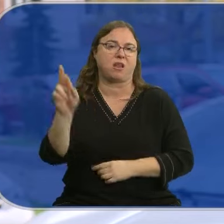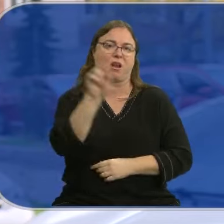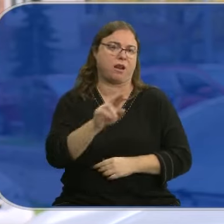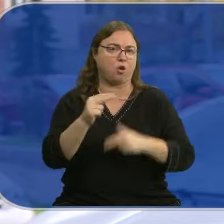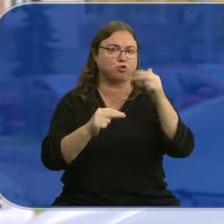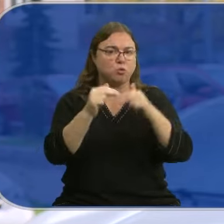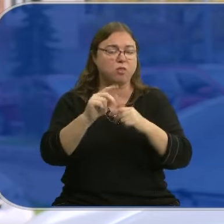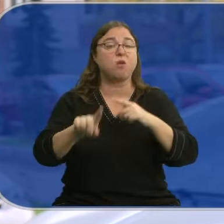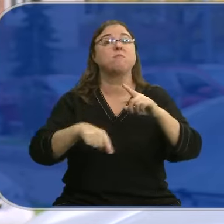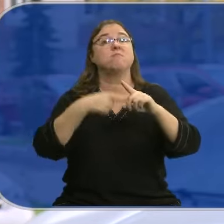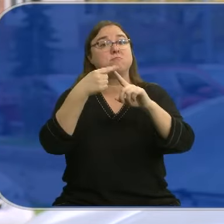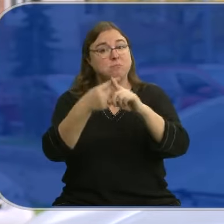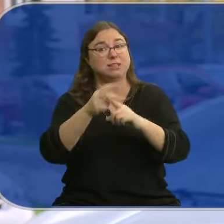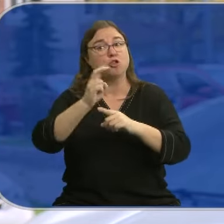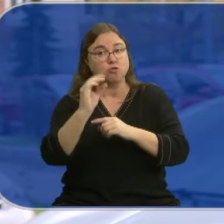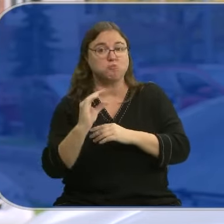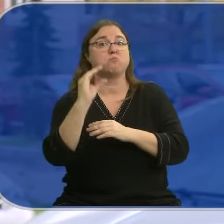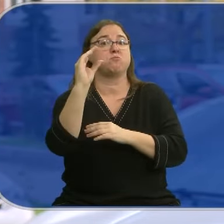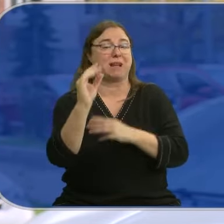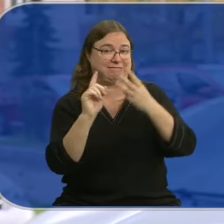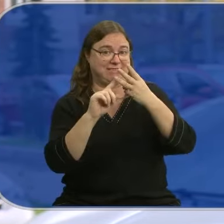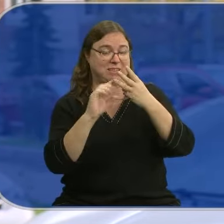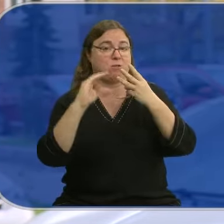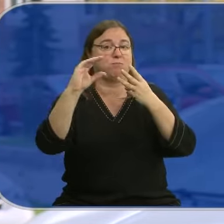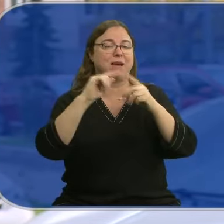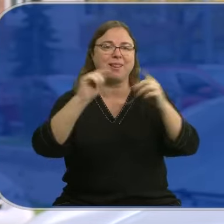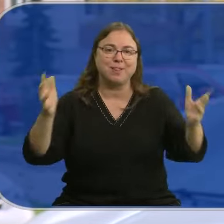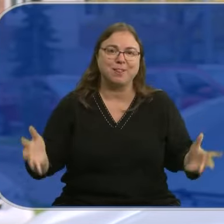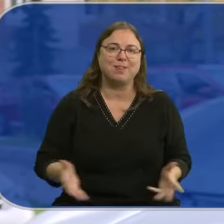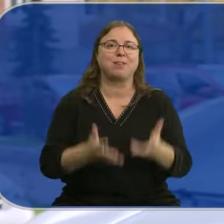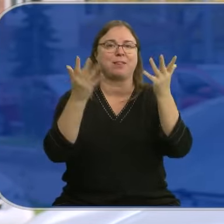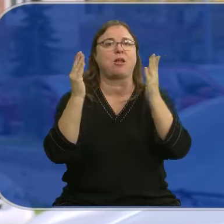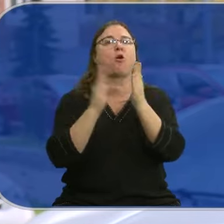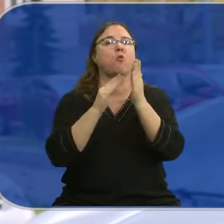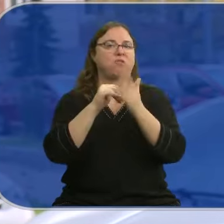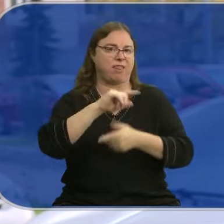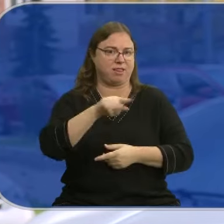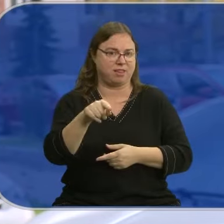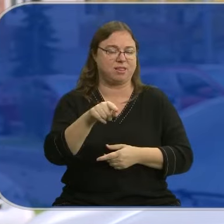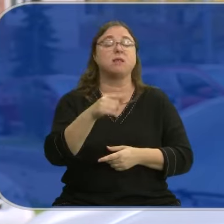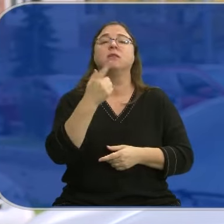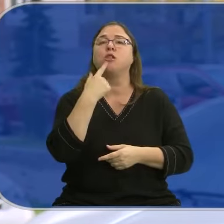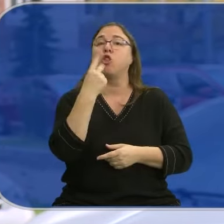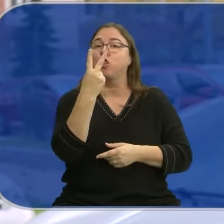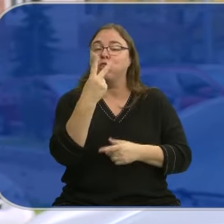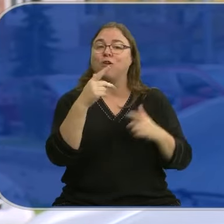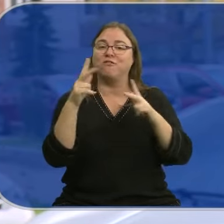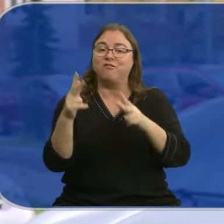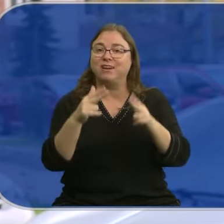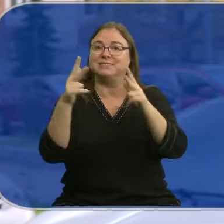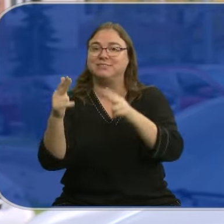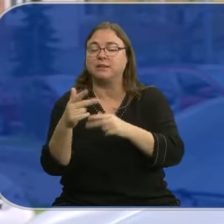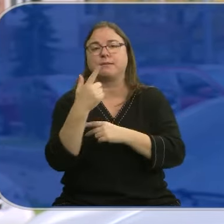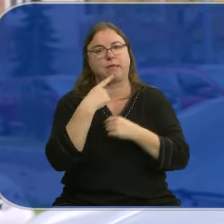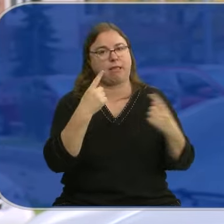reconstrucción y a mayores otro montante para la fase de relanzamiento de la comunidad valenciana. Dos fases más para las que Sánchez ya ha